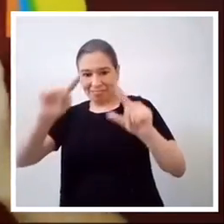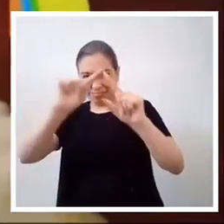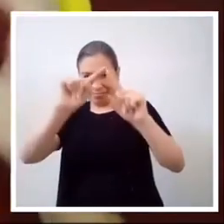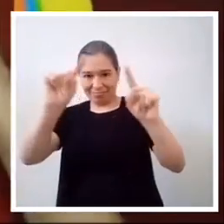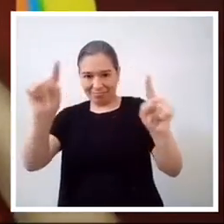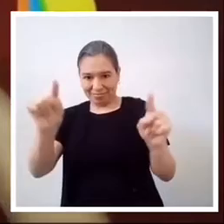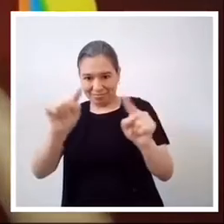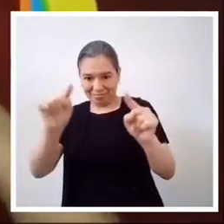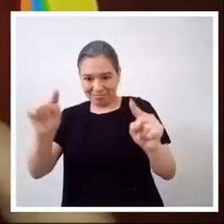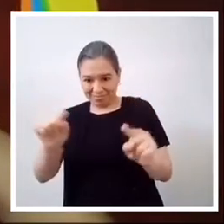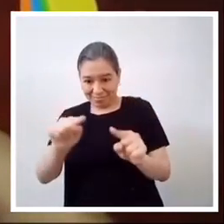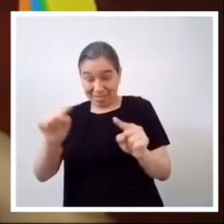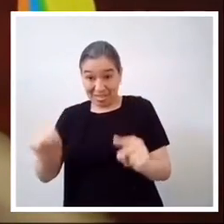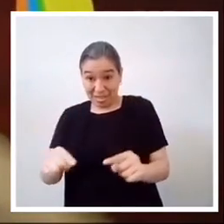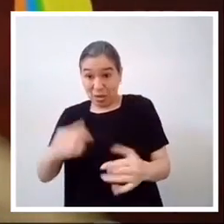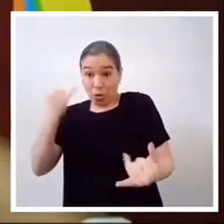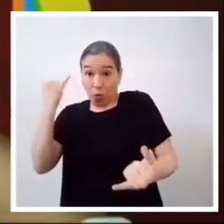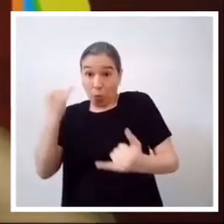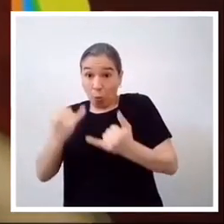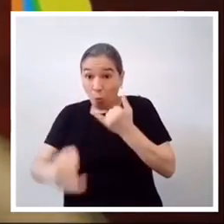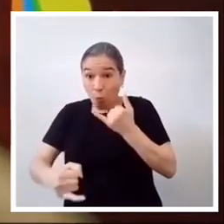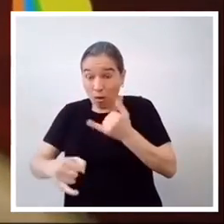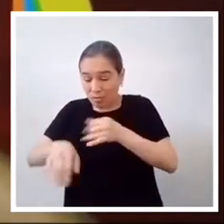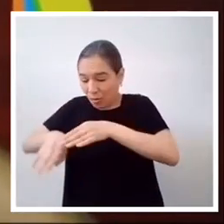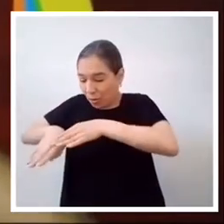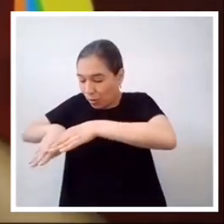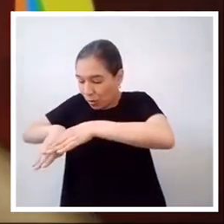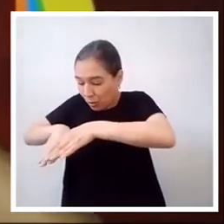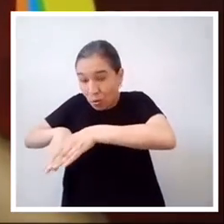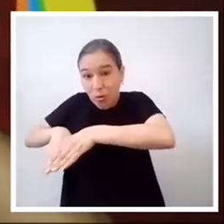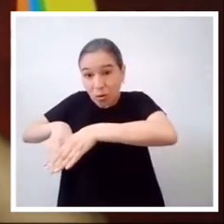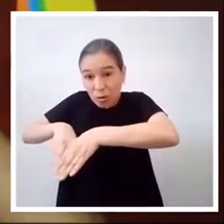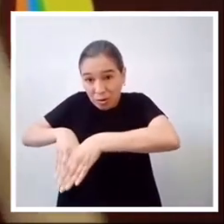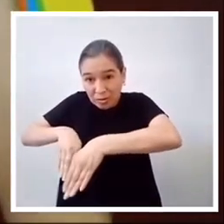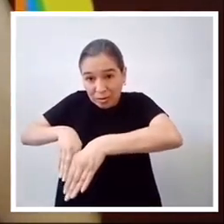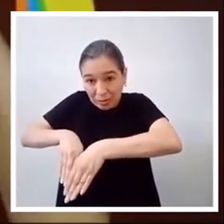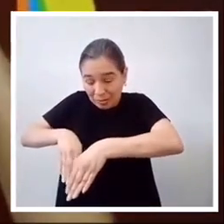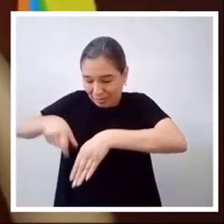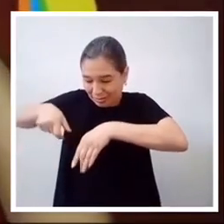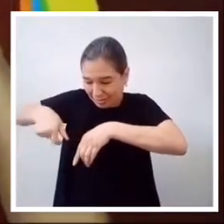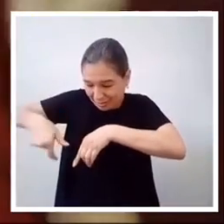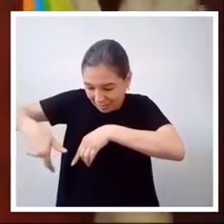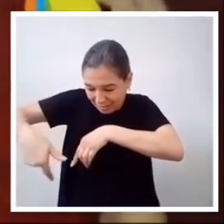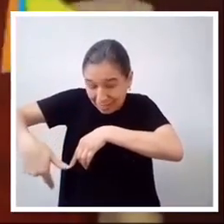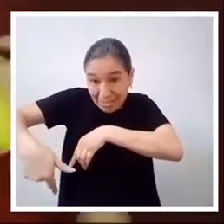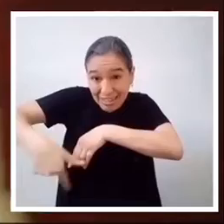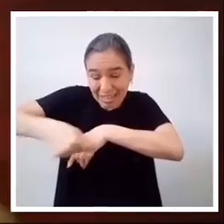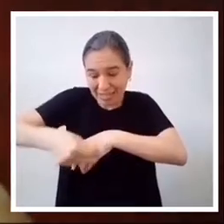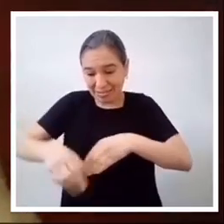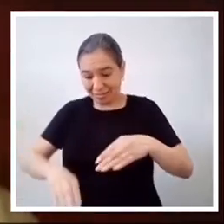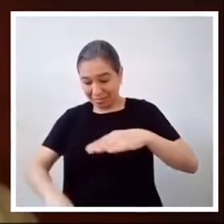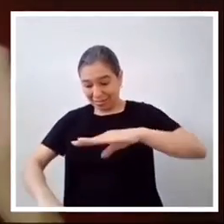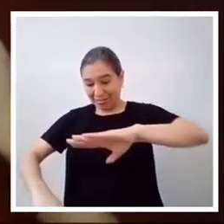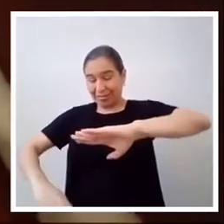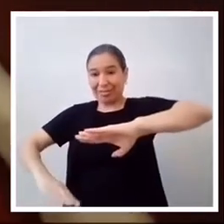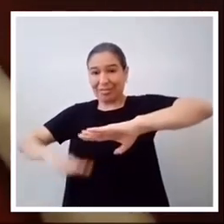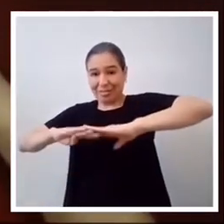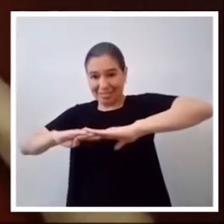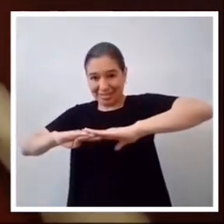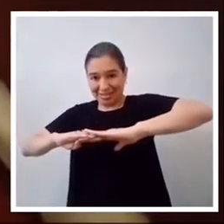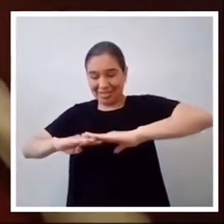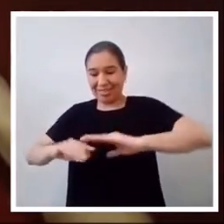Para luego pegar, el conjunto de círculos, de colores,